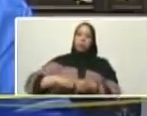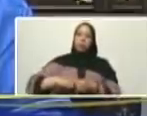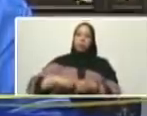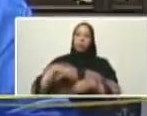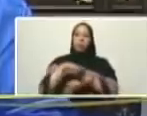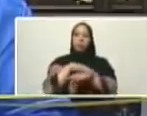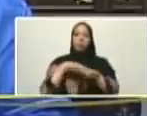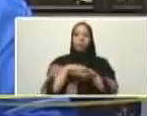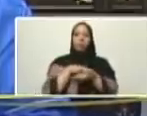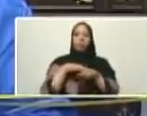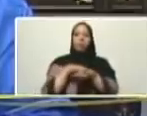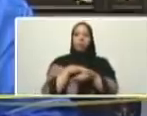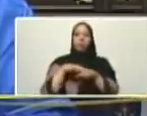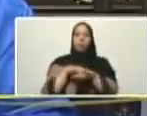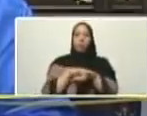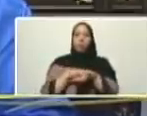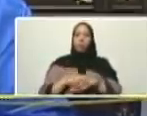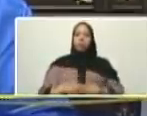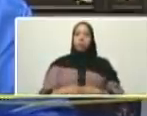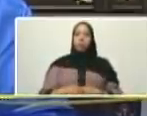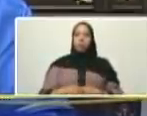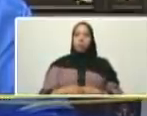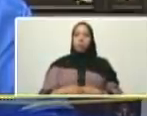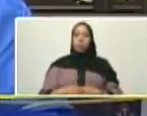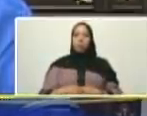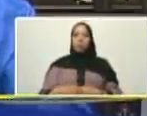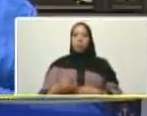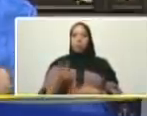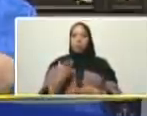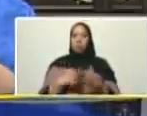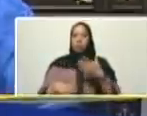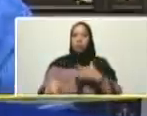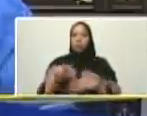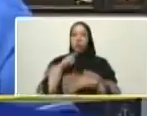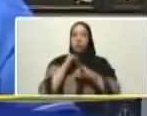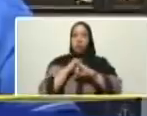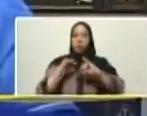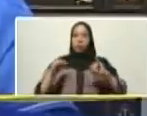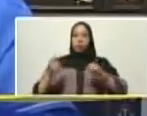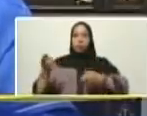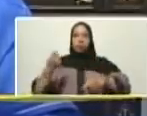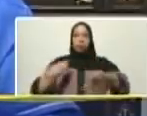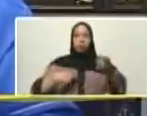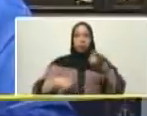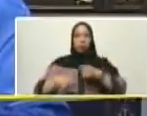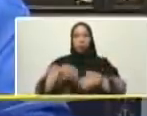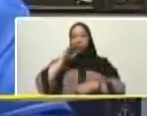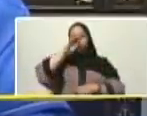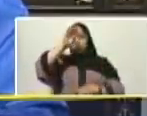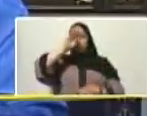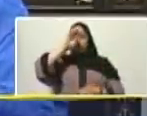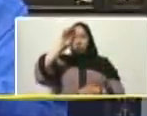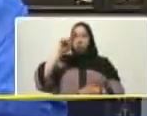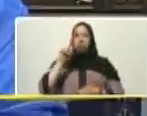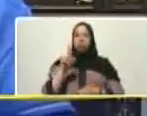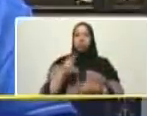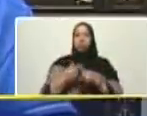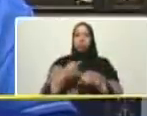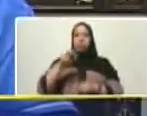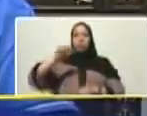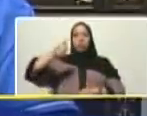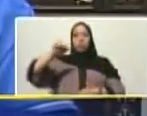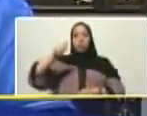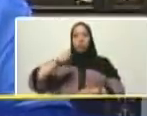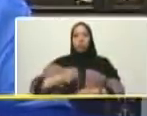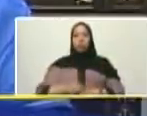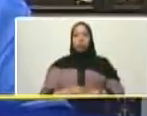gobierno en el diseño para su despliegue futuro del uno por diez del buen gobierno